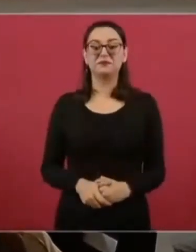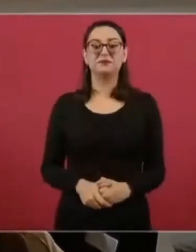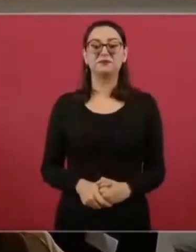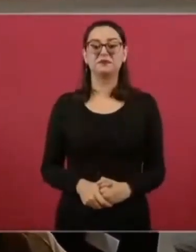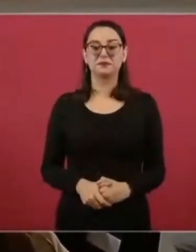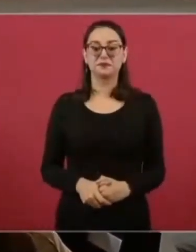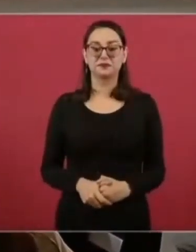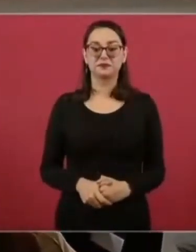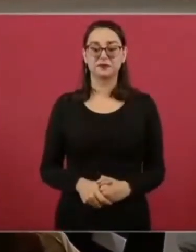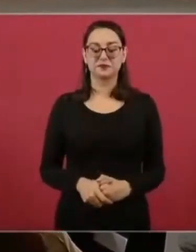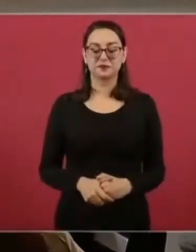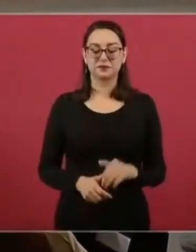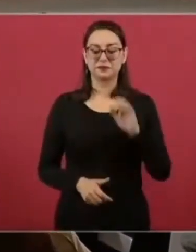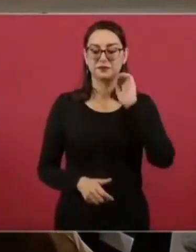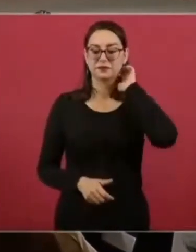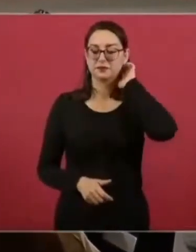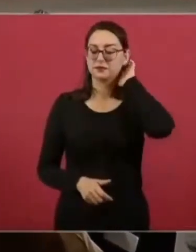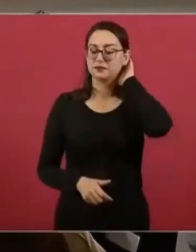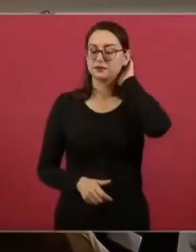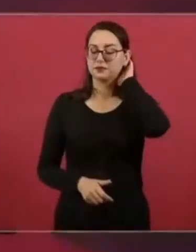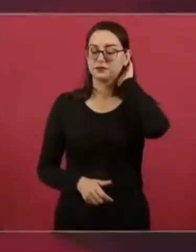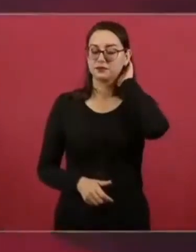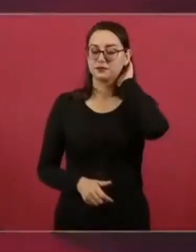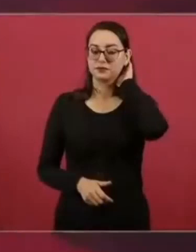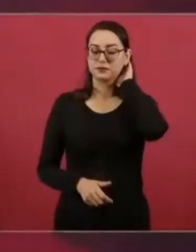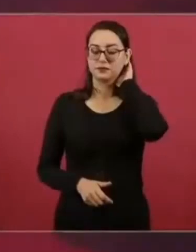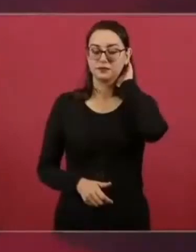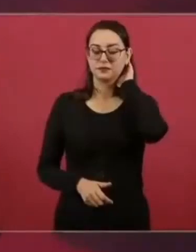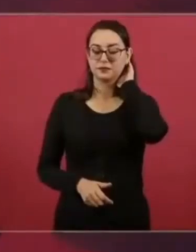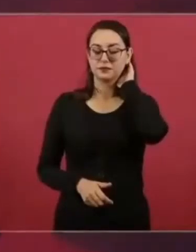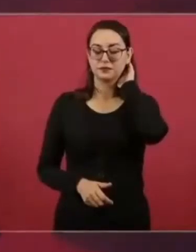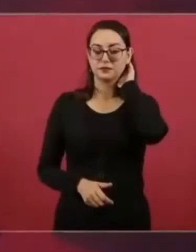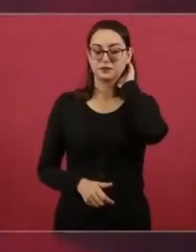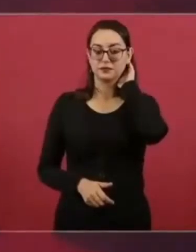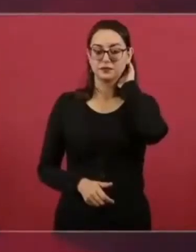¿Por qué no les